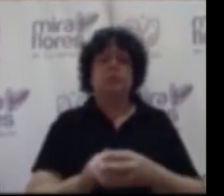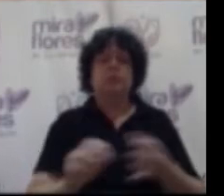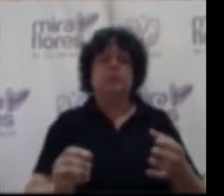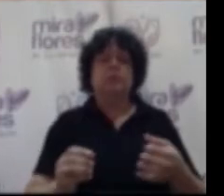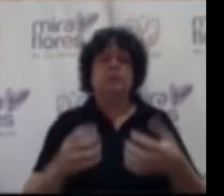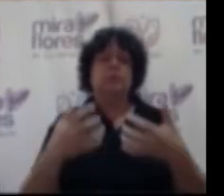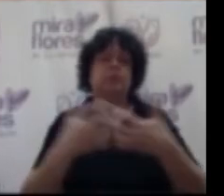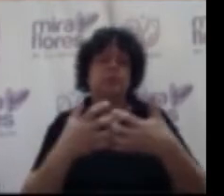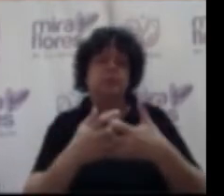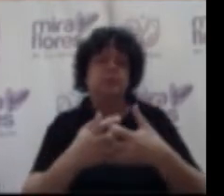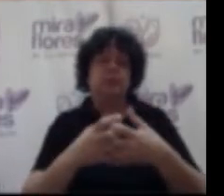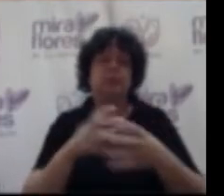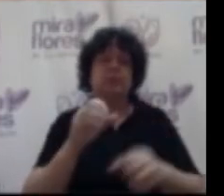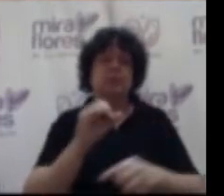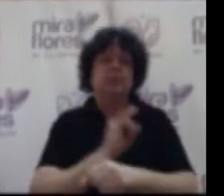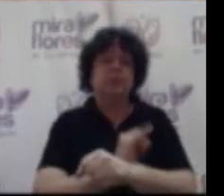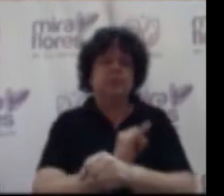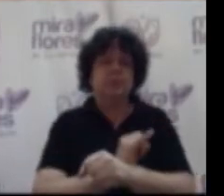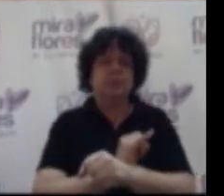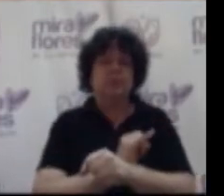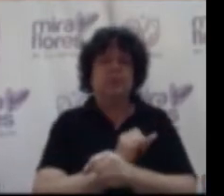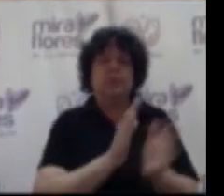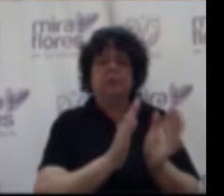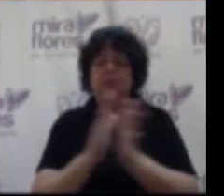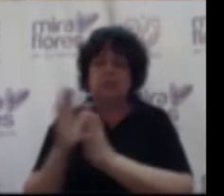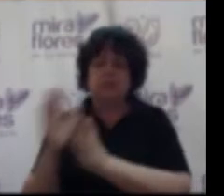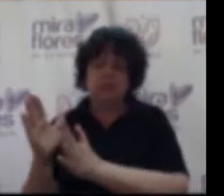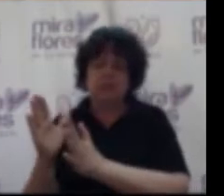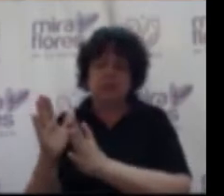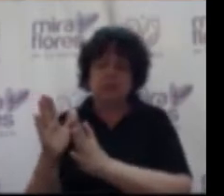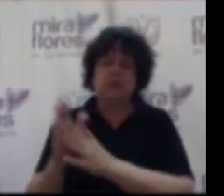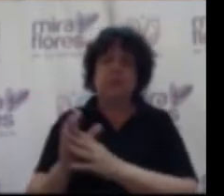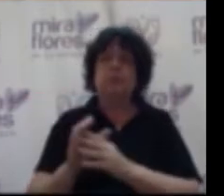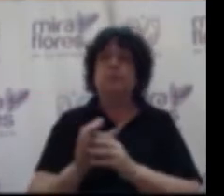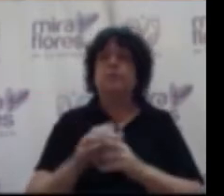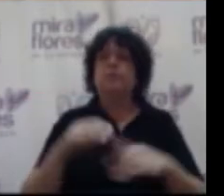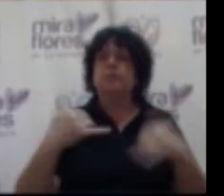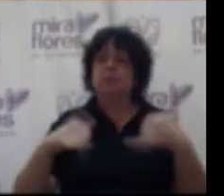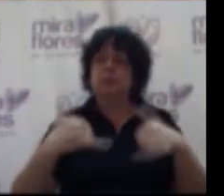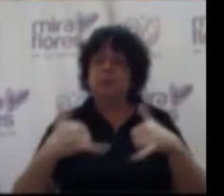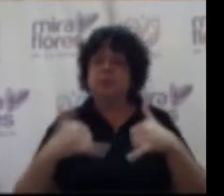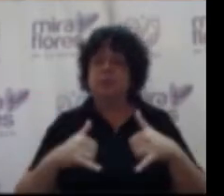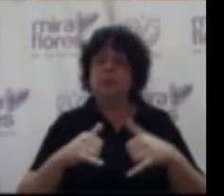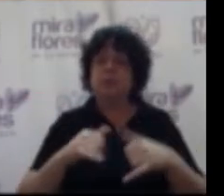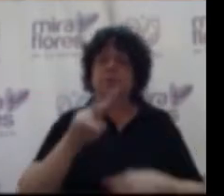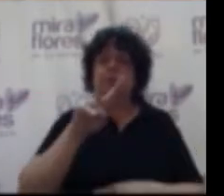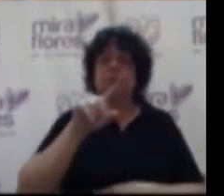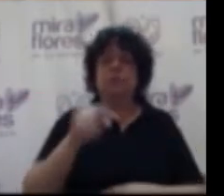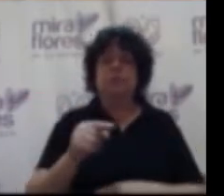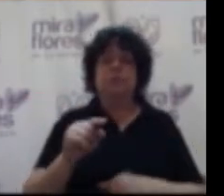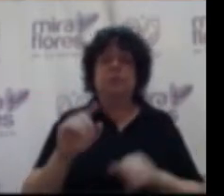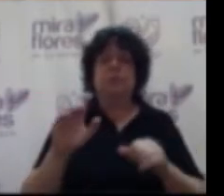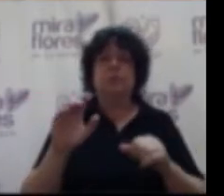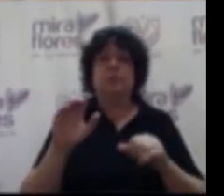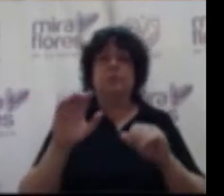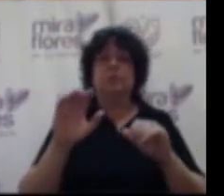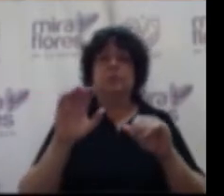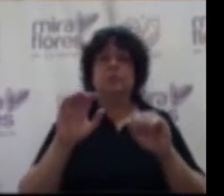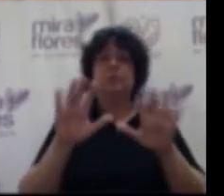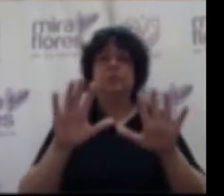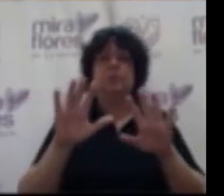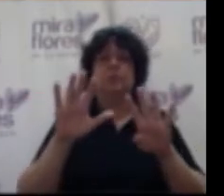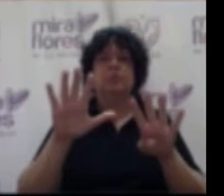entre el proyecto especial para la preparación y desarrollo de los décimos octavos juegos panamericanos del dos mil diecinueve y sextos juegos